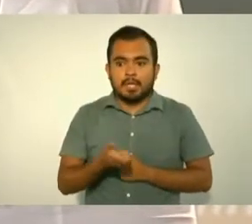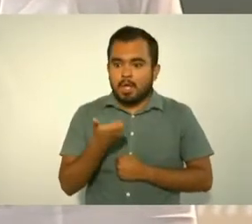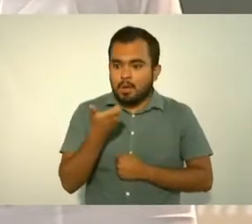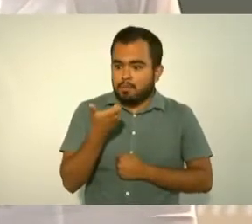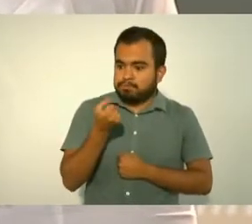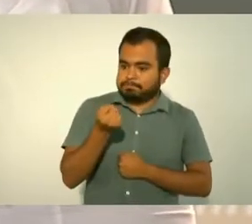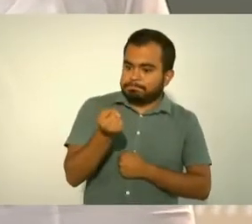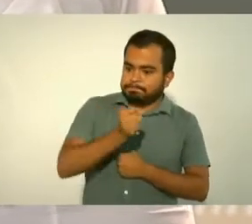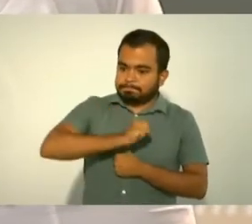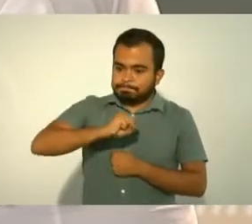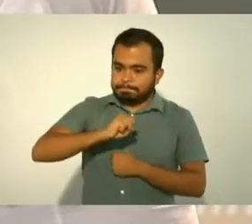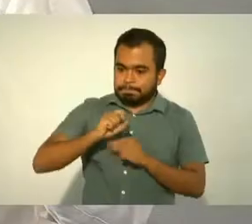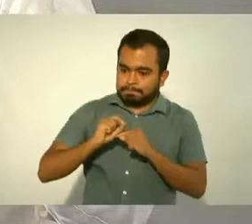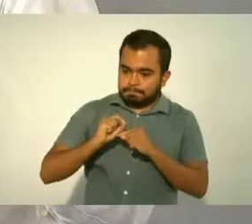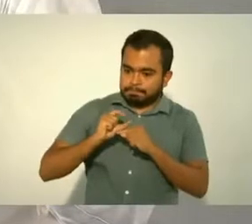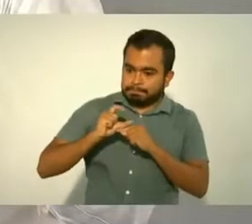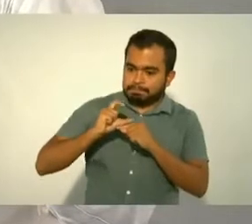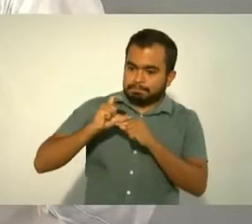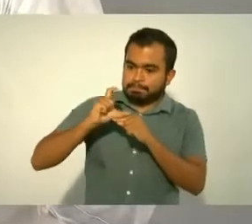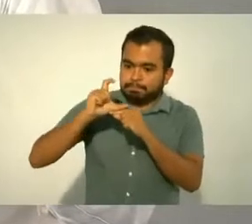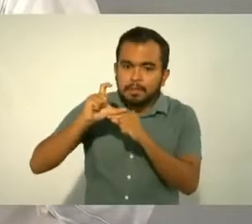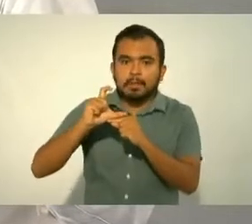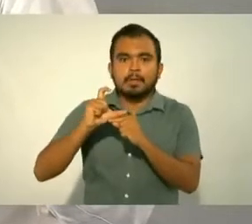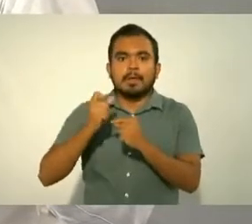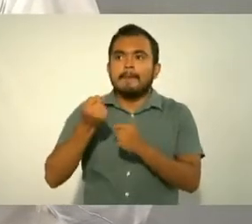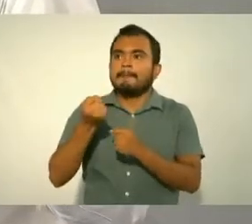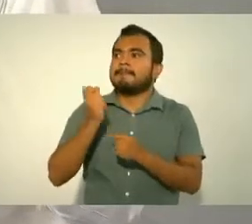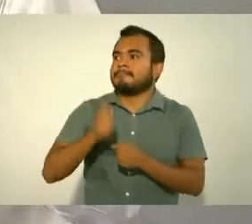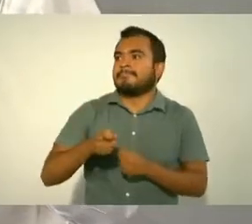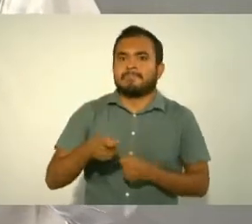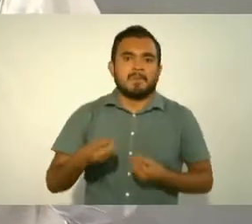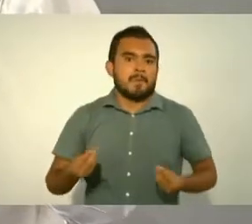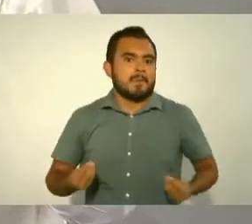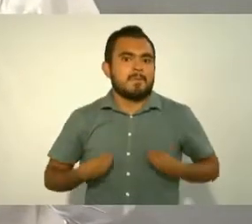de la carestía de la vida.